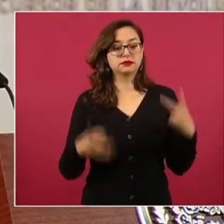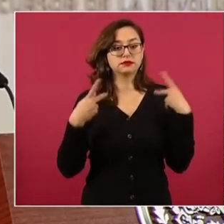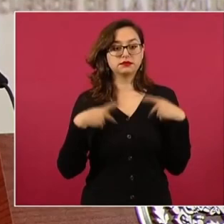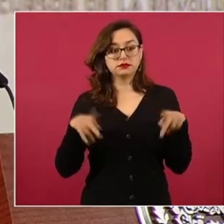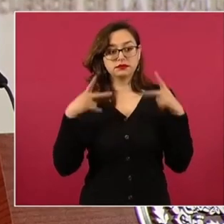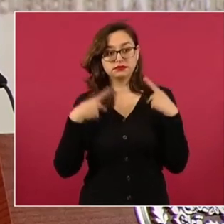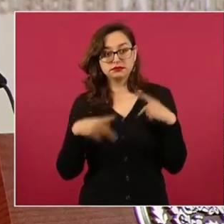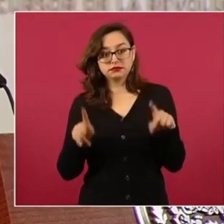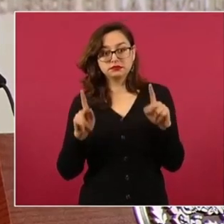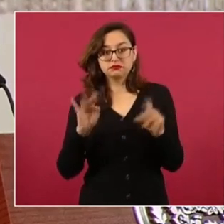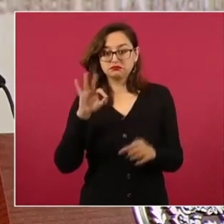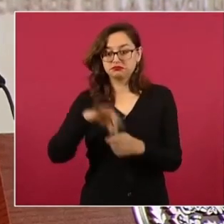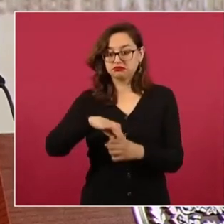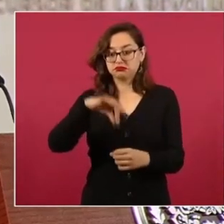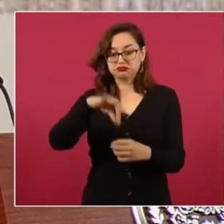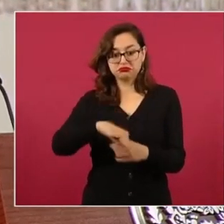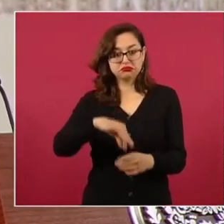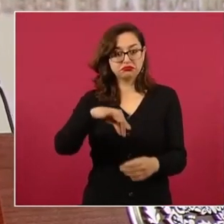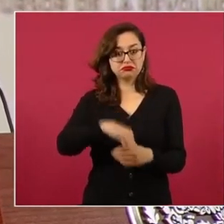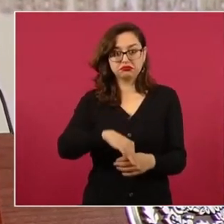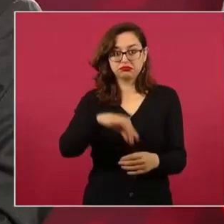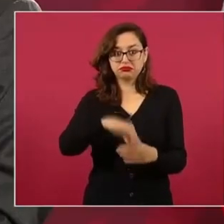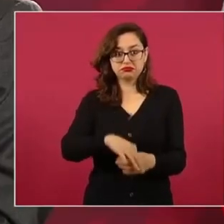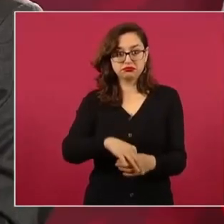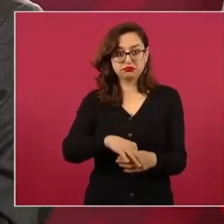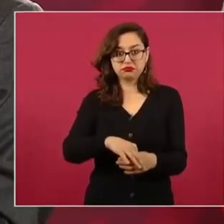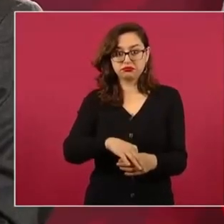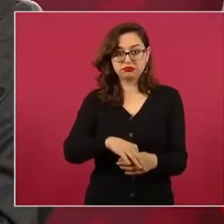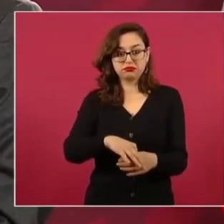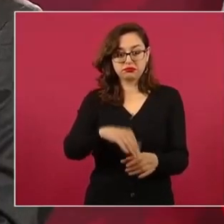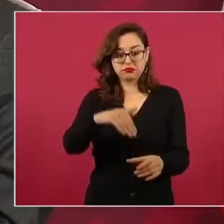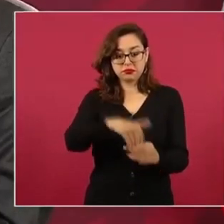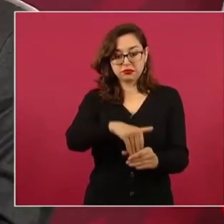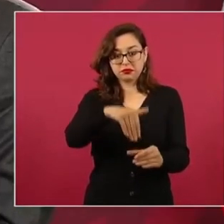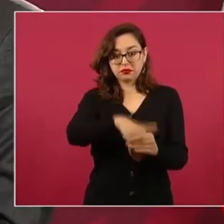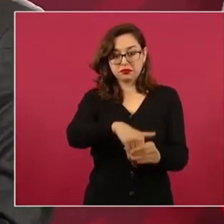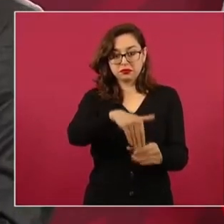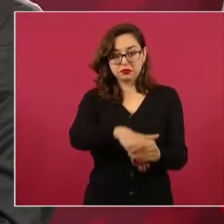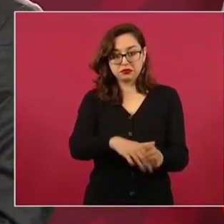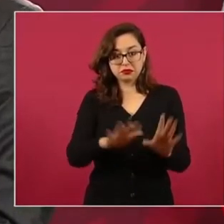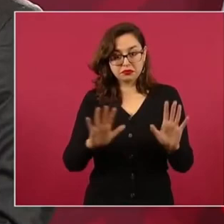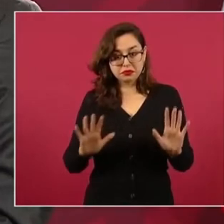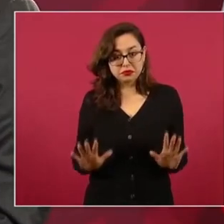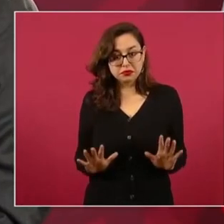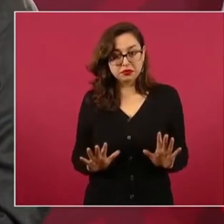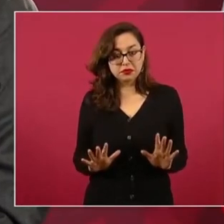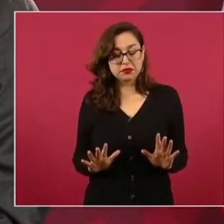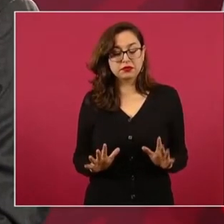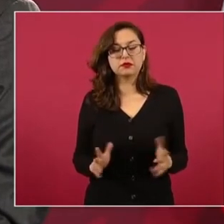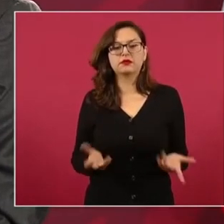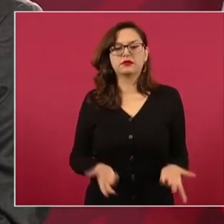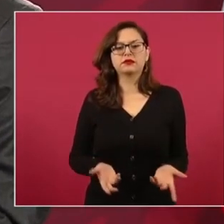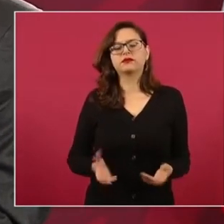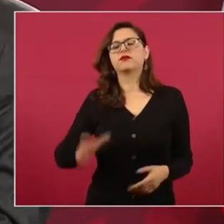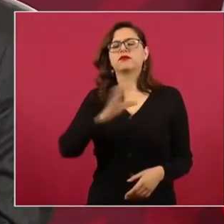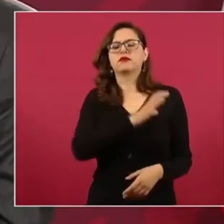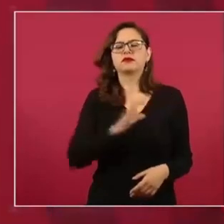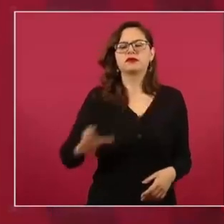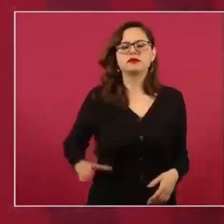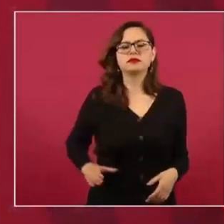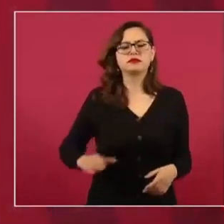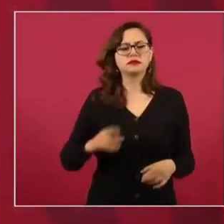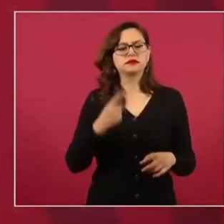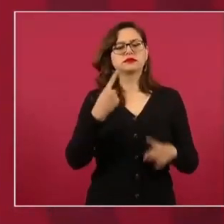vote cuando le pregunten. ¿Conoces